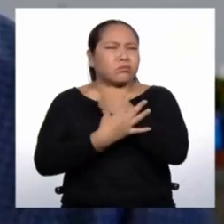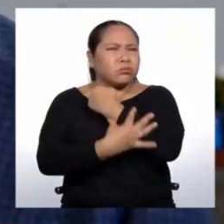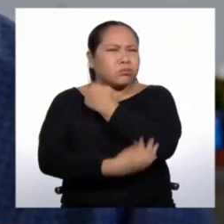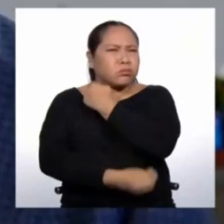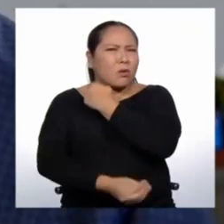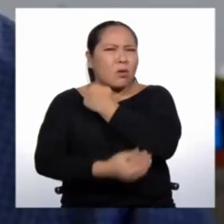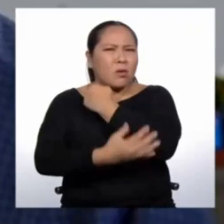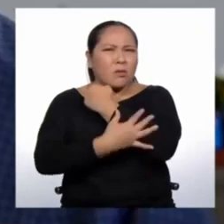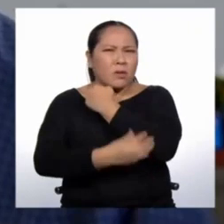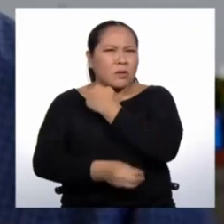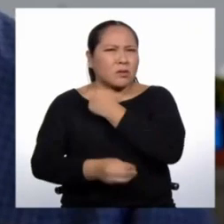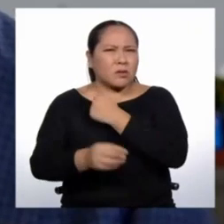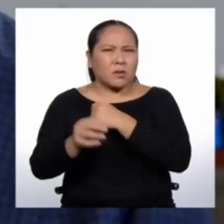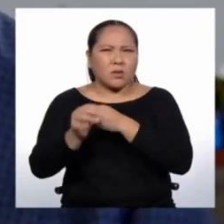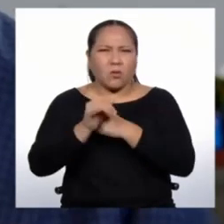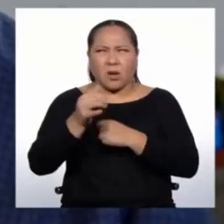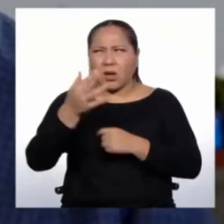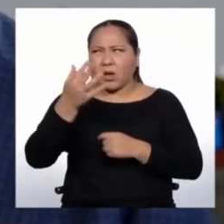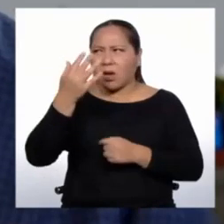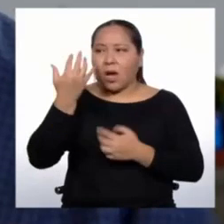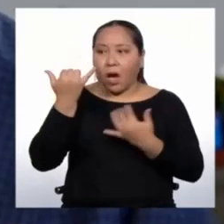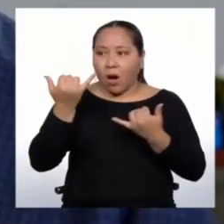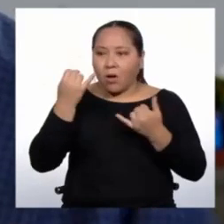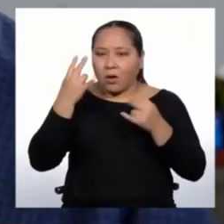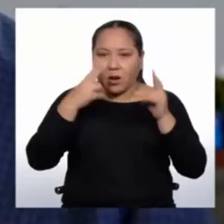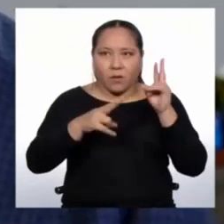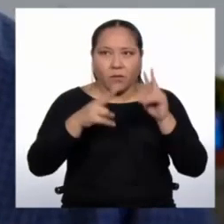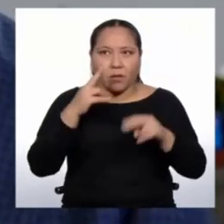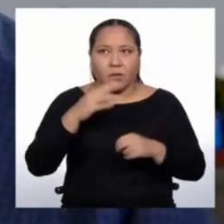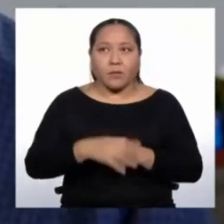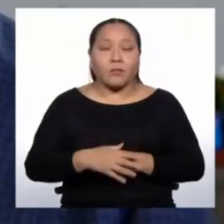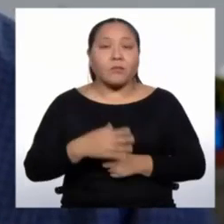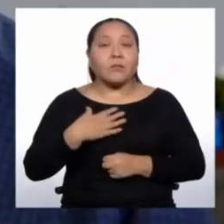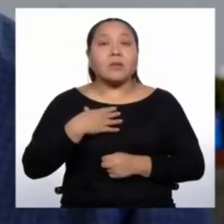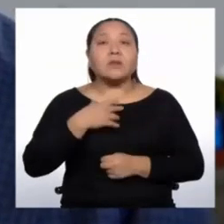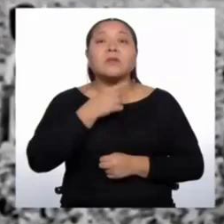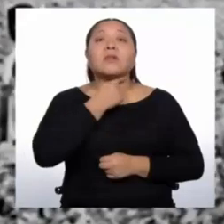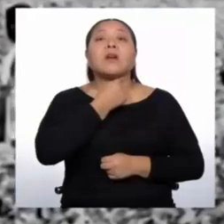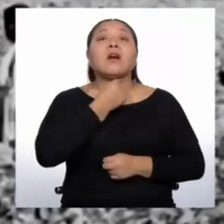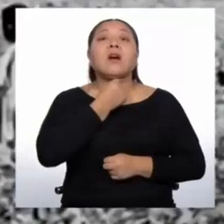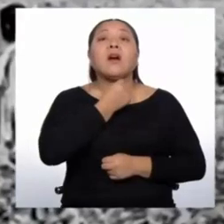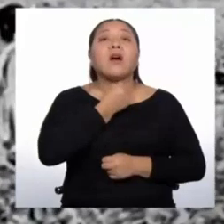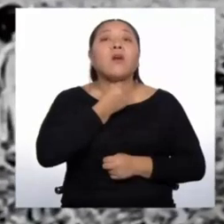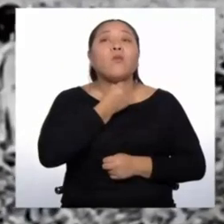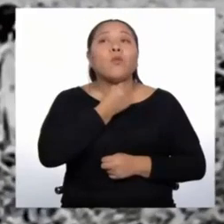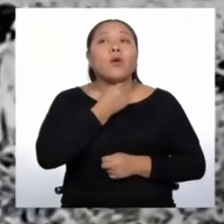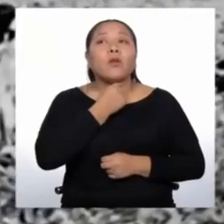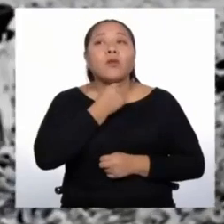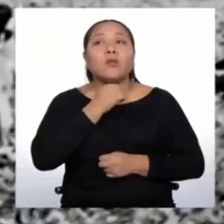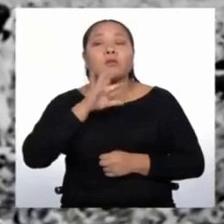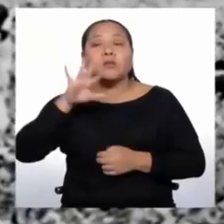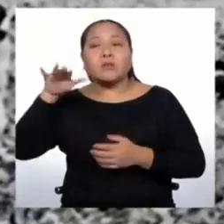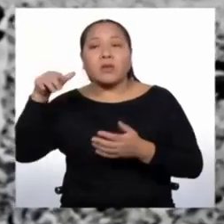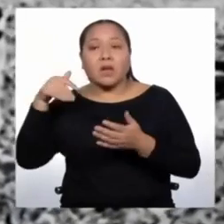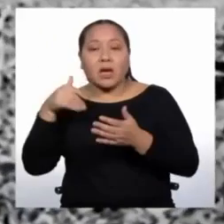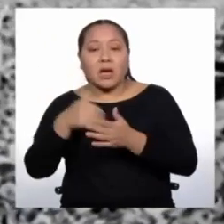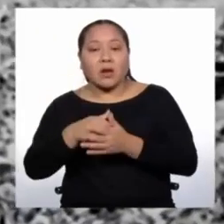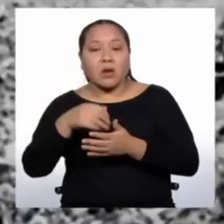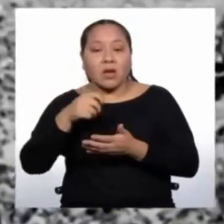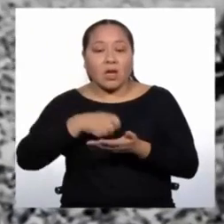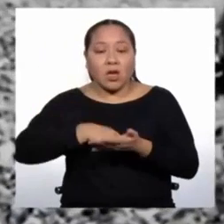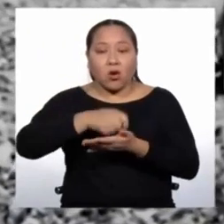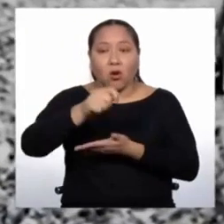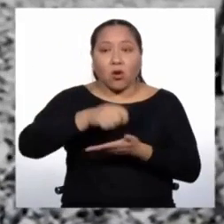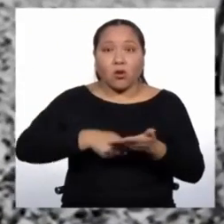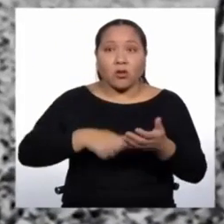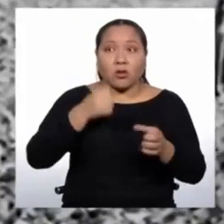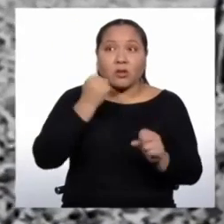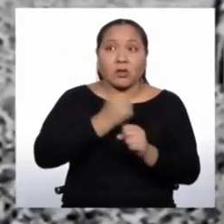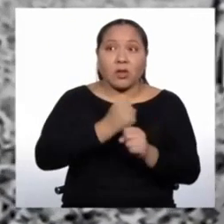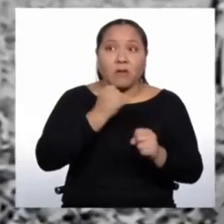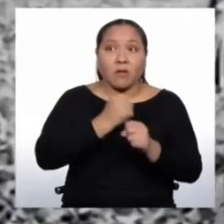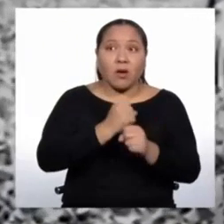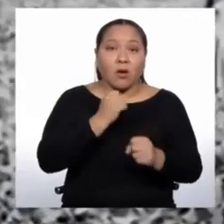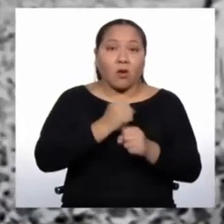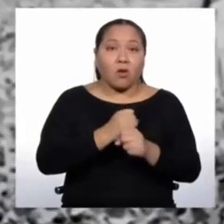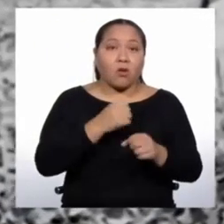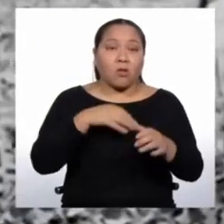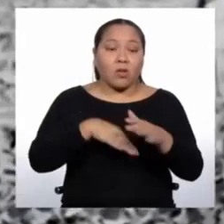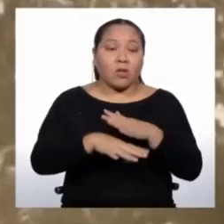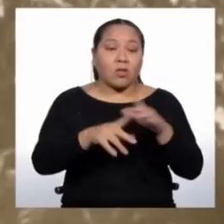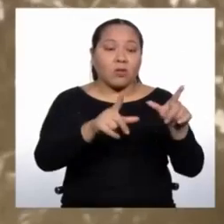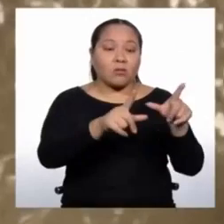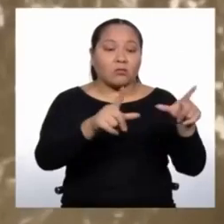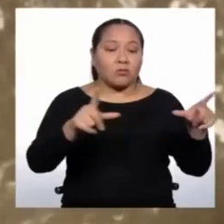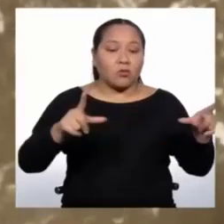del tercer mundo. Y entonces mis abuelos vinieron con un contrato de trabajo temporal para trabajar en las haciendas